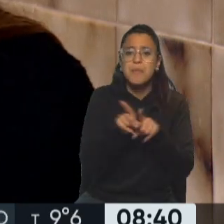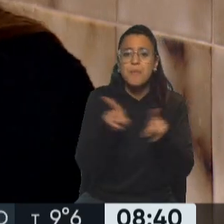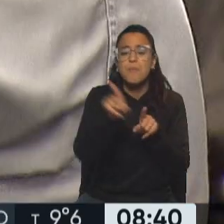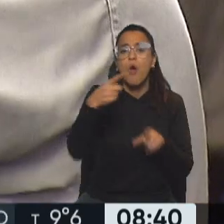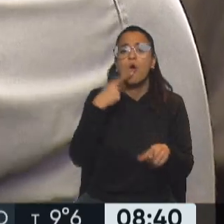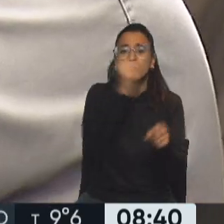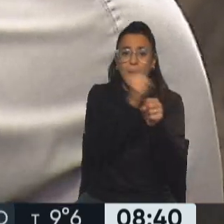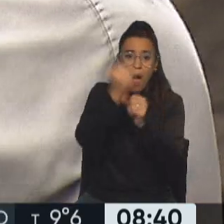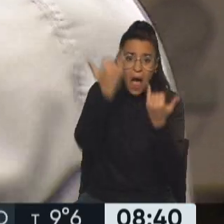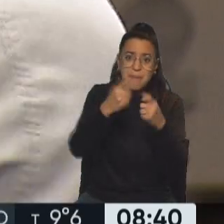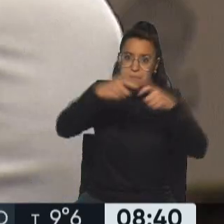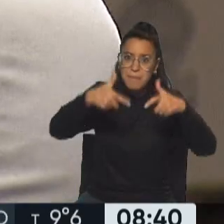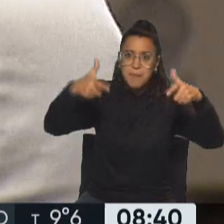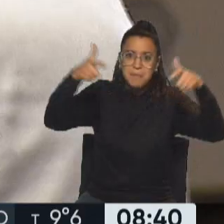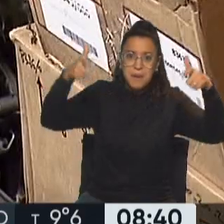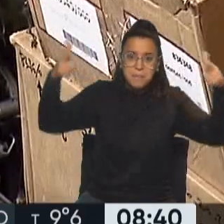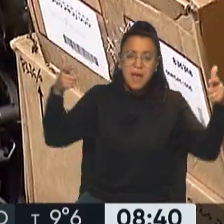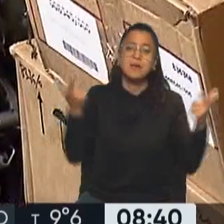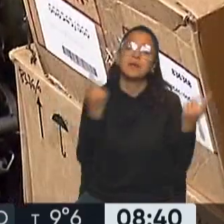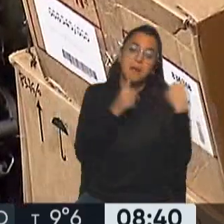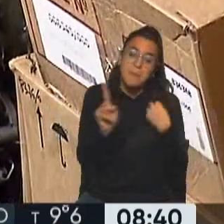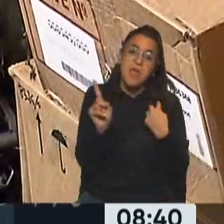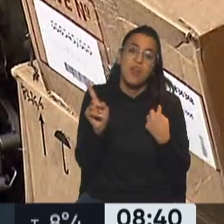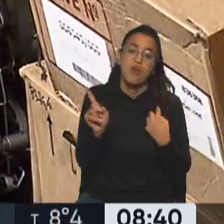datos de desocupación son buenos porque vienen decreciendo,